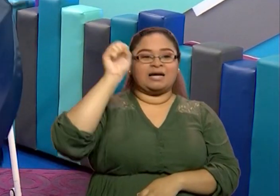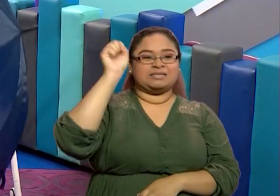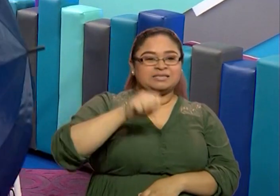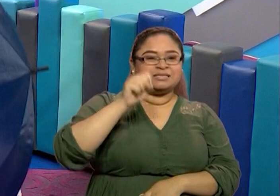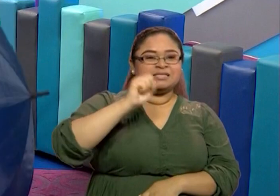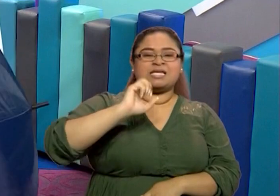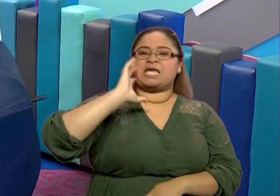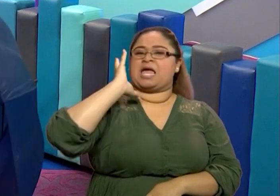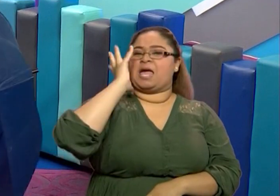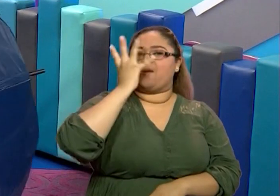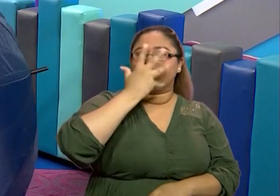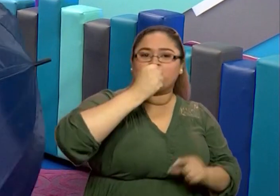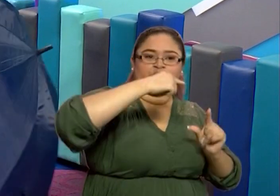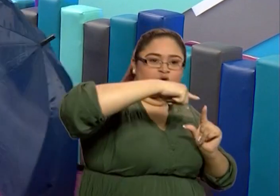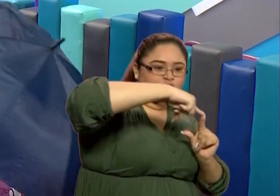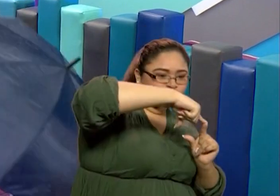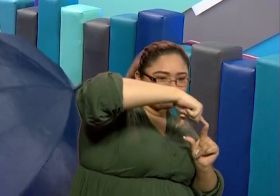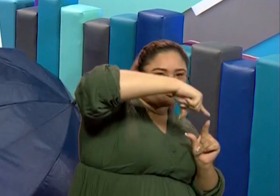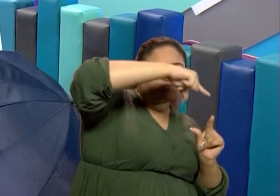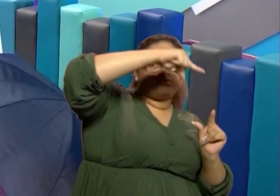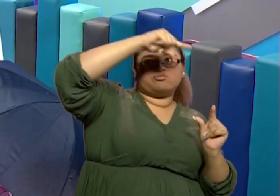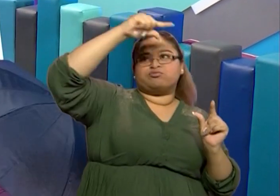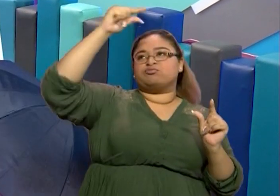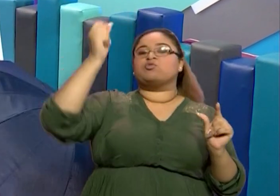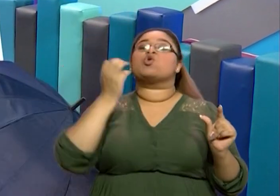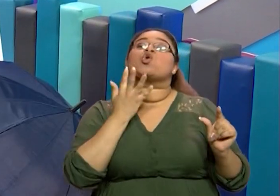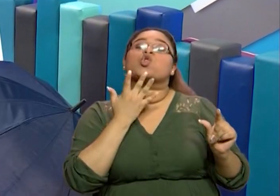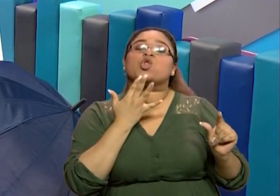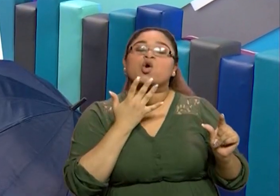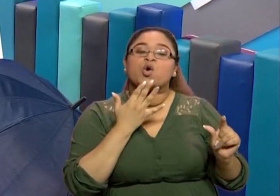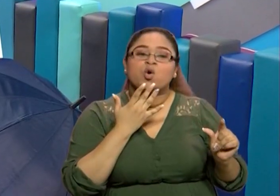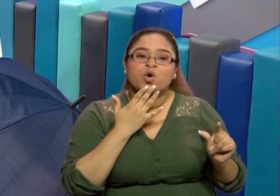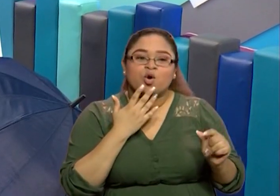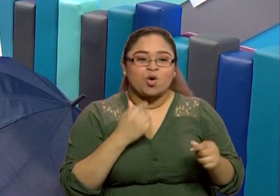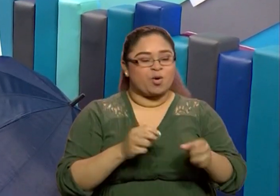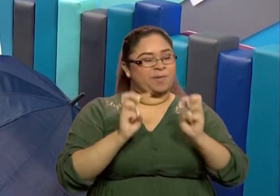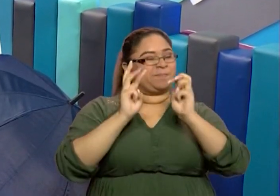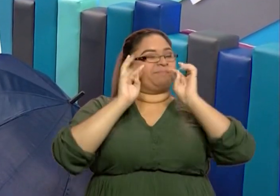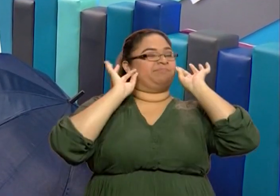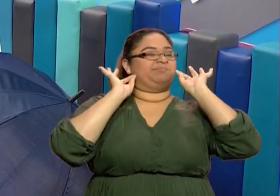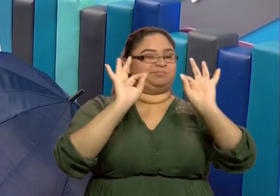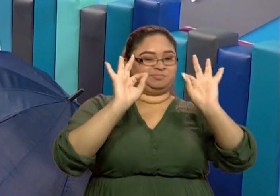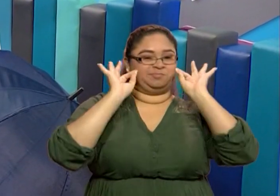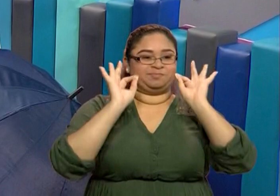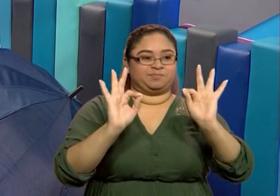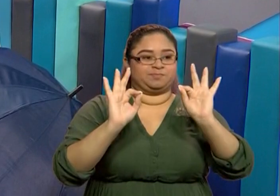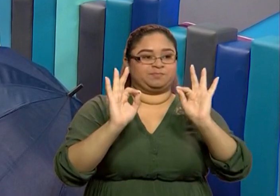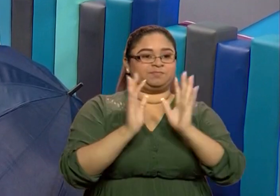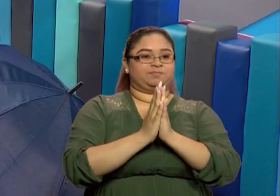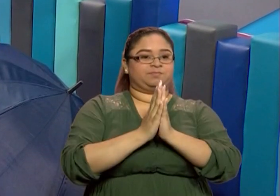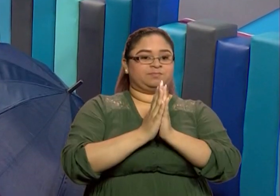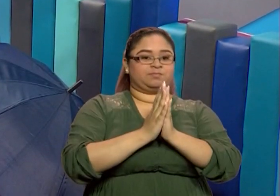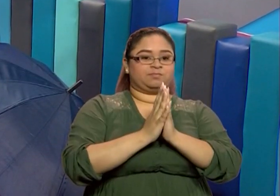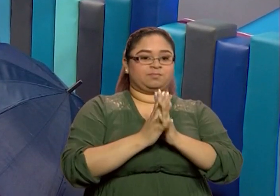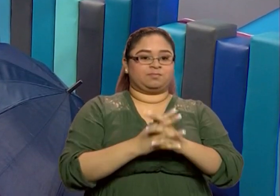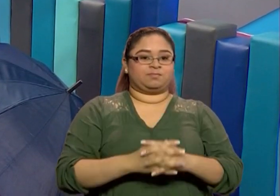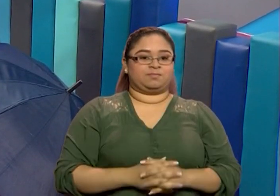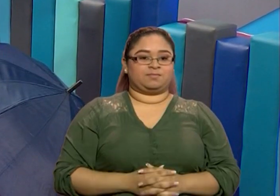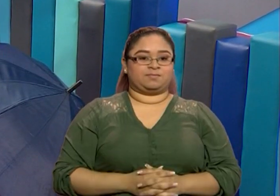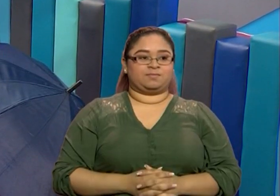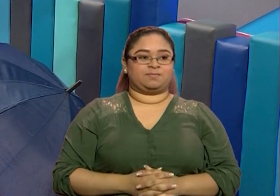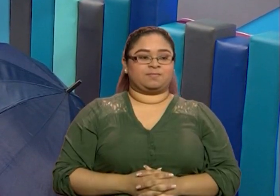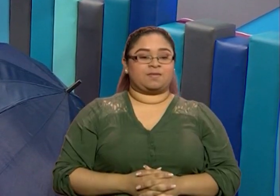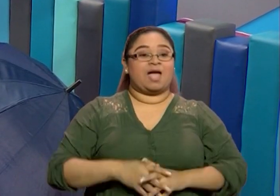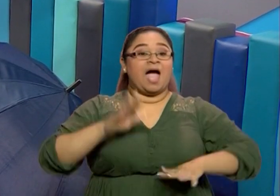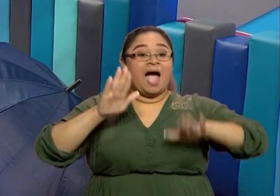lindo el arco iris! ¿Lo pueden ver? Muy bien. Así es, el arco iris. Y en algunas